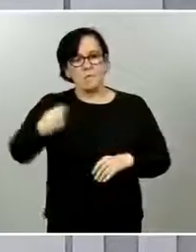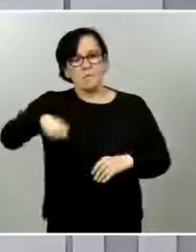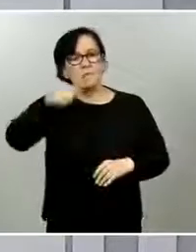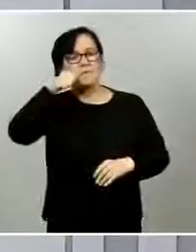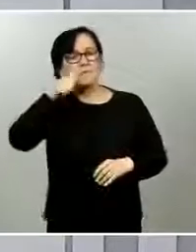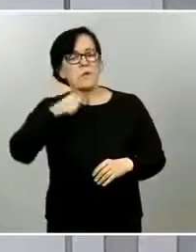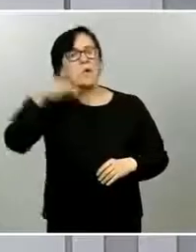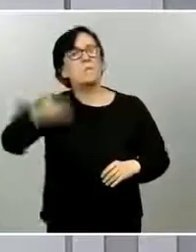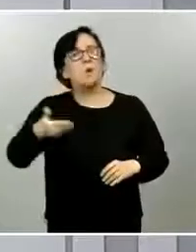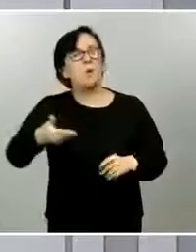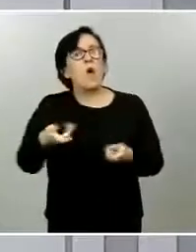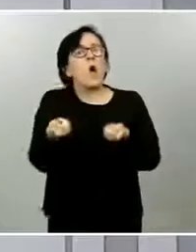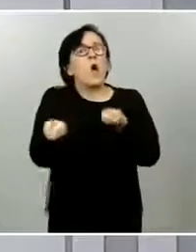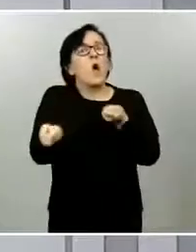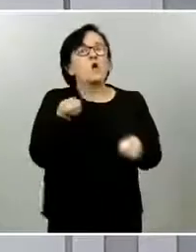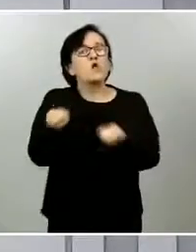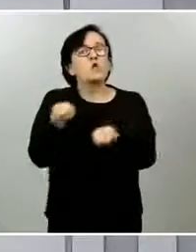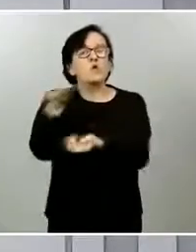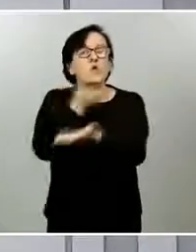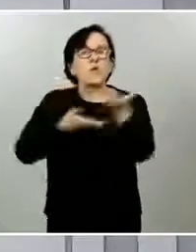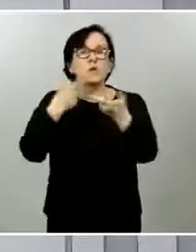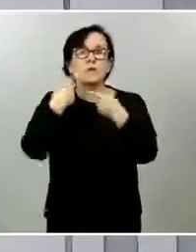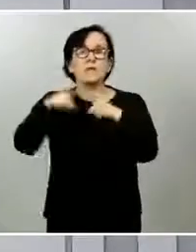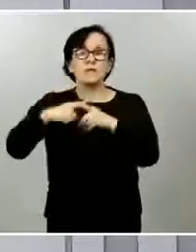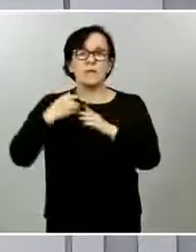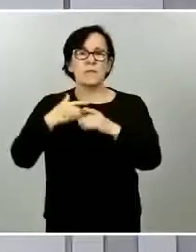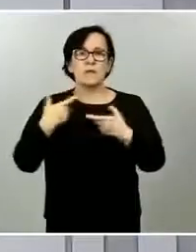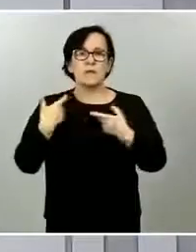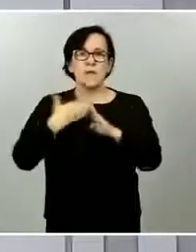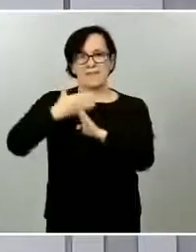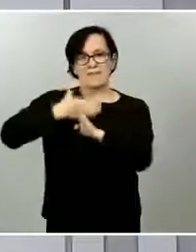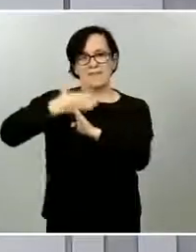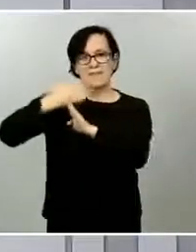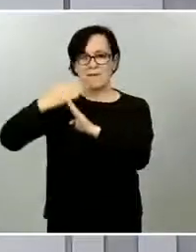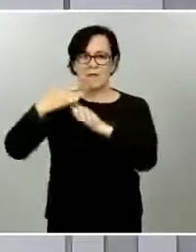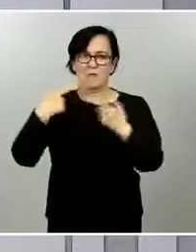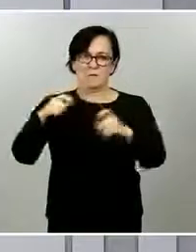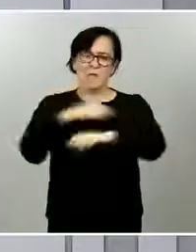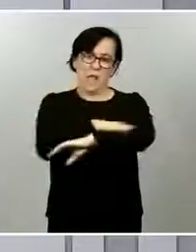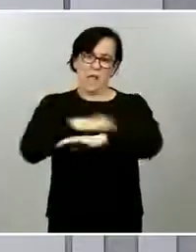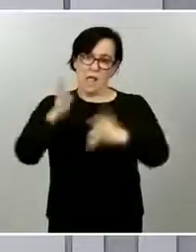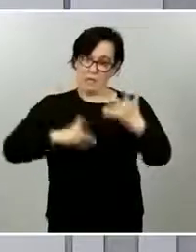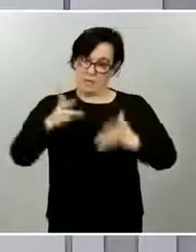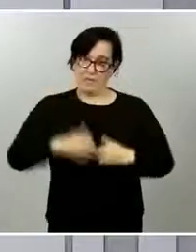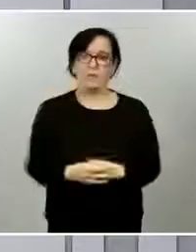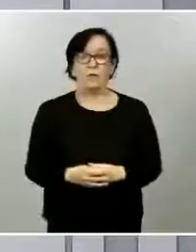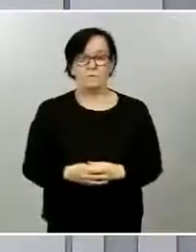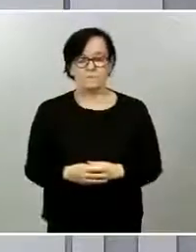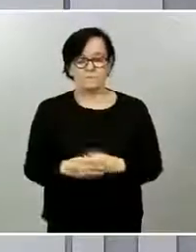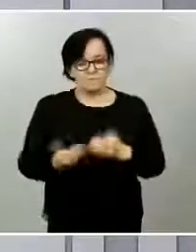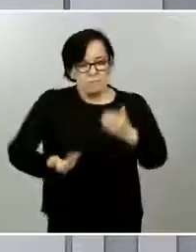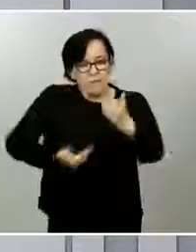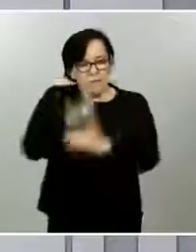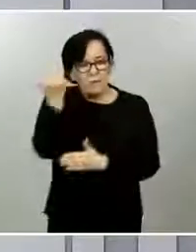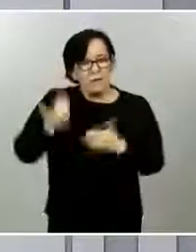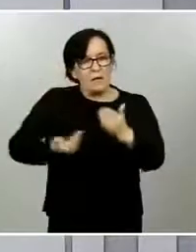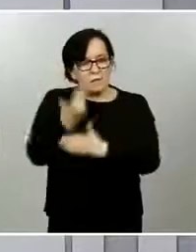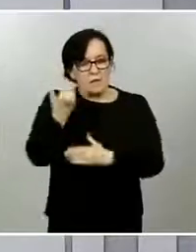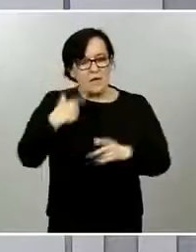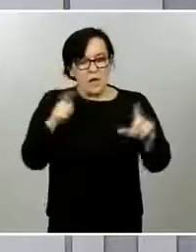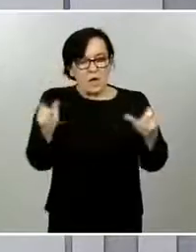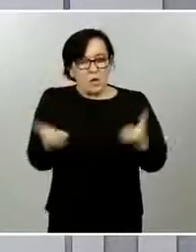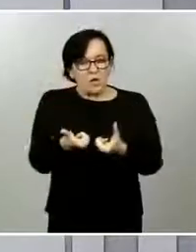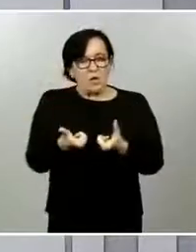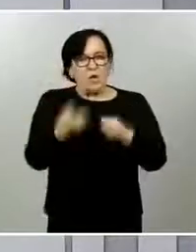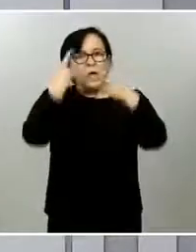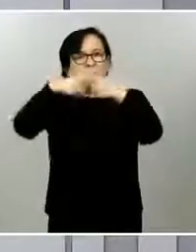que está siendo habitual en estos últimos dos meses y que refleja la importancia que el presidente Sánchez le da a la coordinación